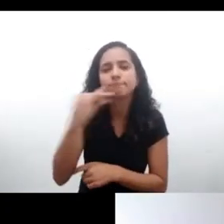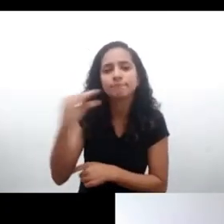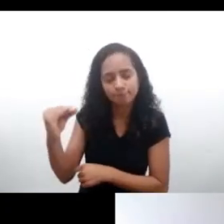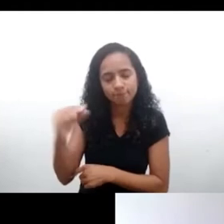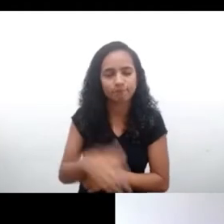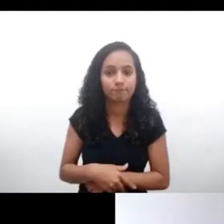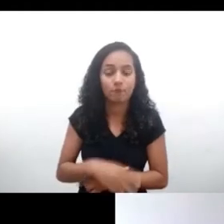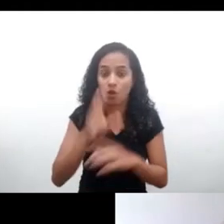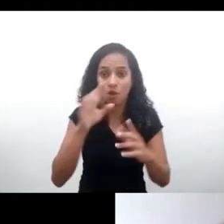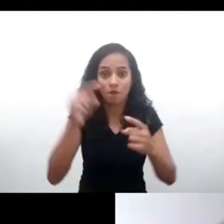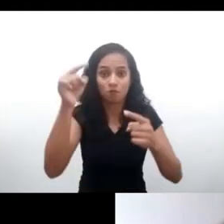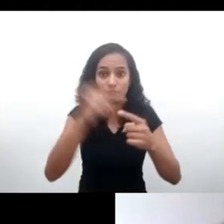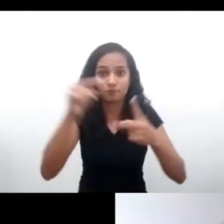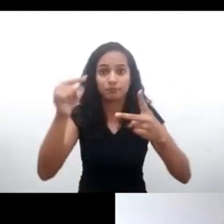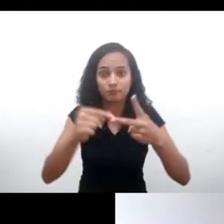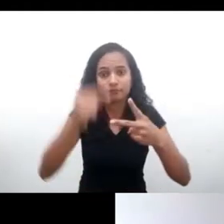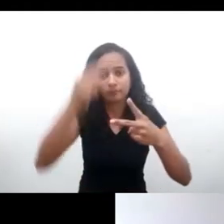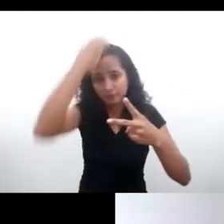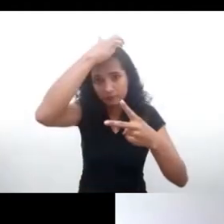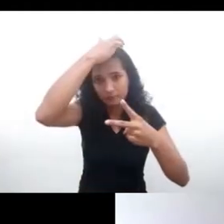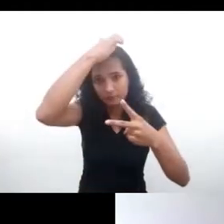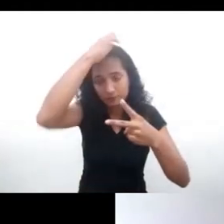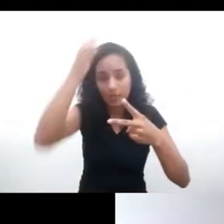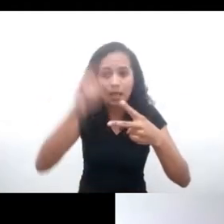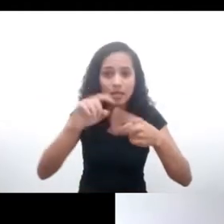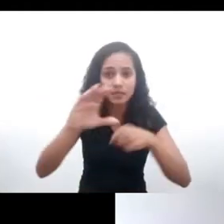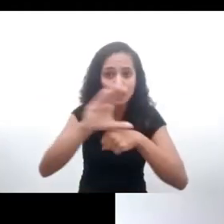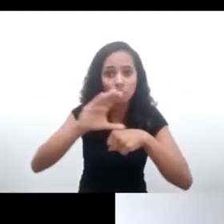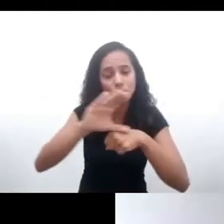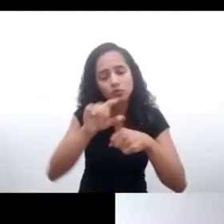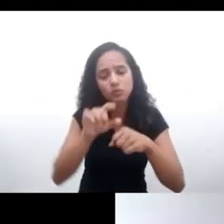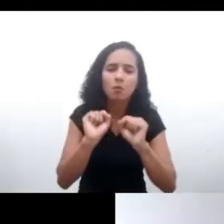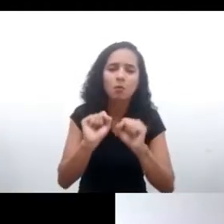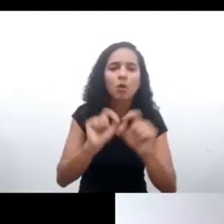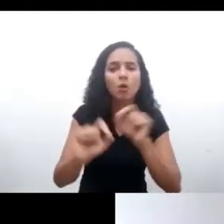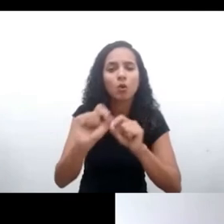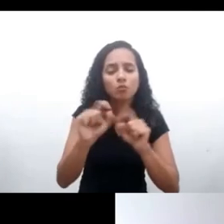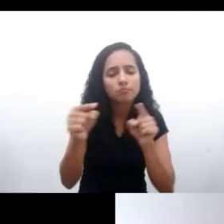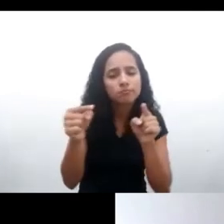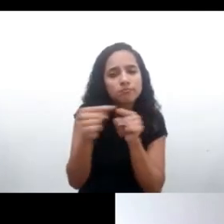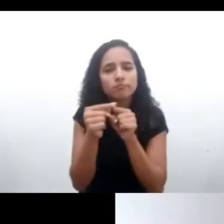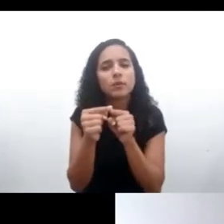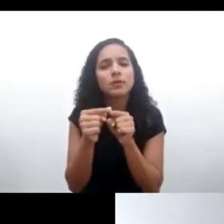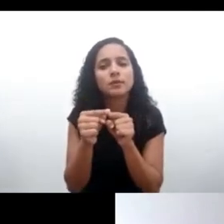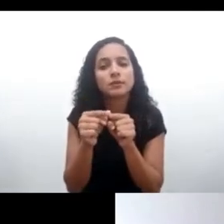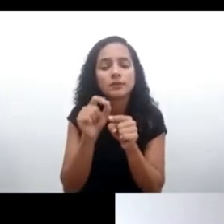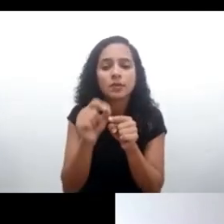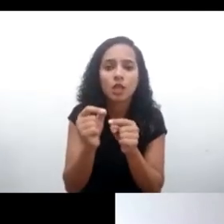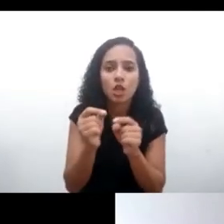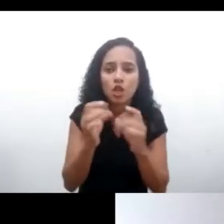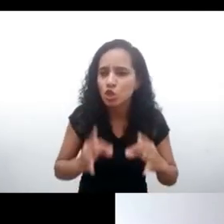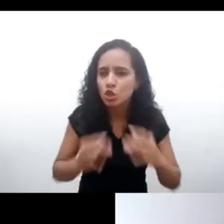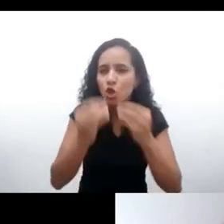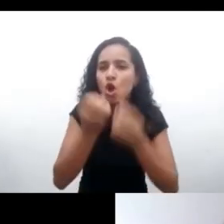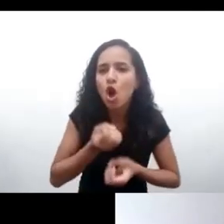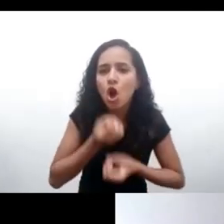aquí yo voy a resaltar estas dos dimensiones. Sobre la dimensión constitucional, yo pienso que puede, yo diría que todos los